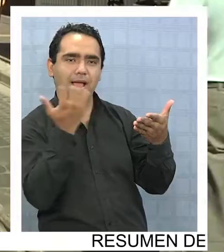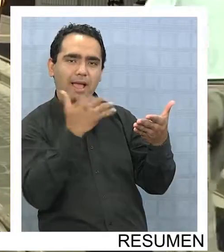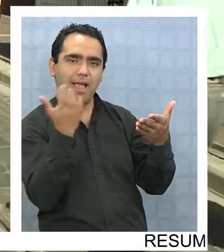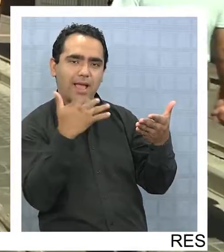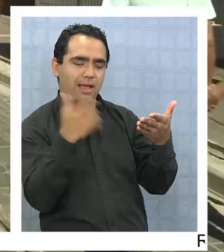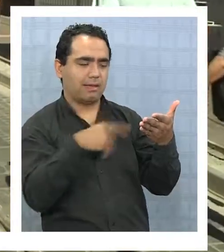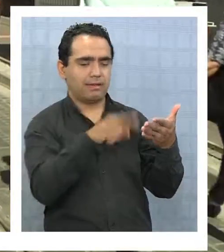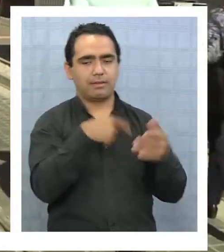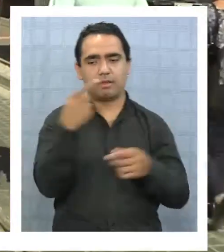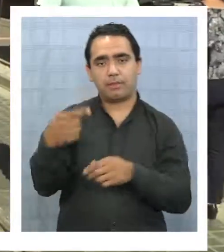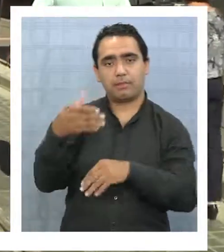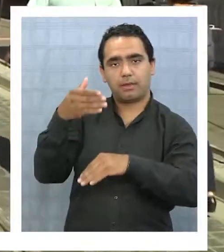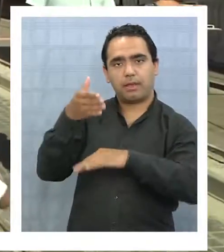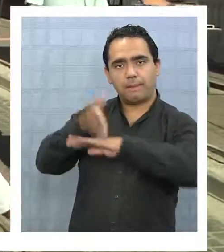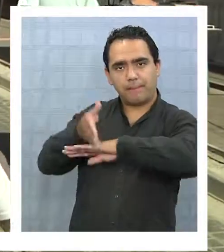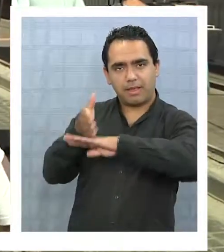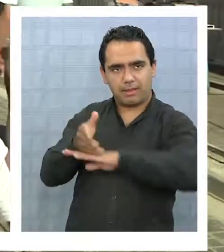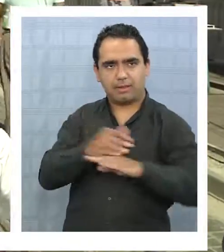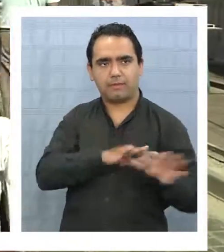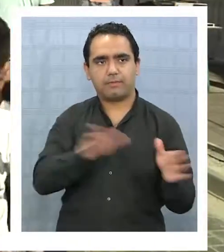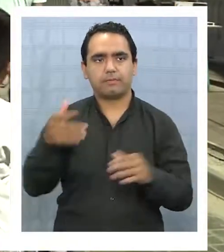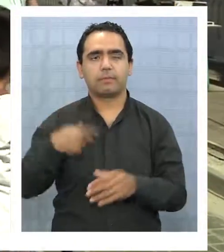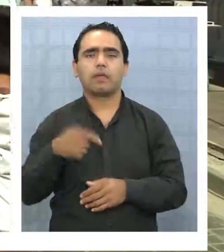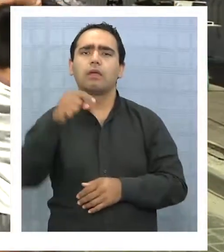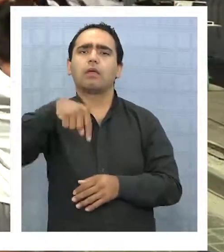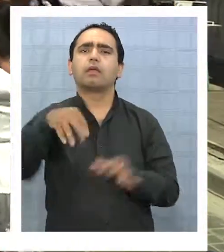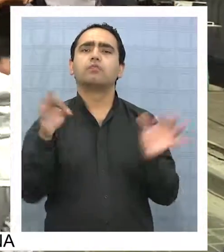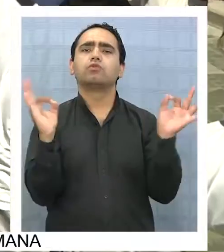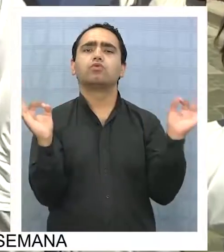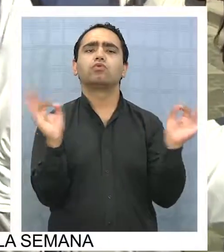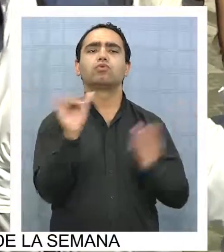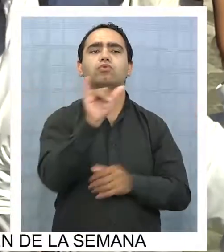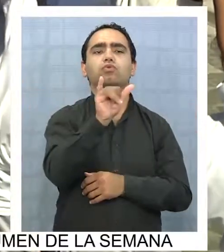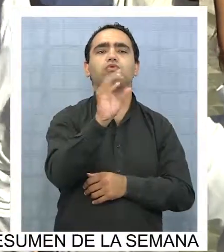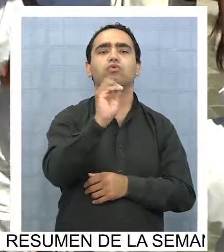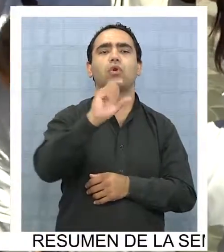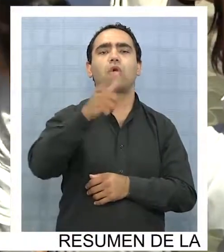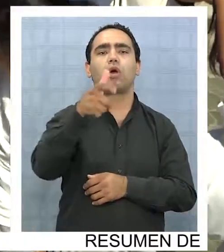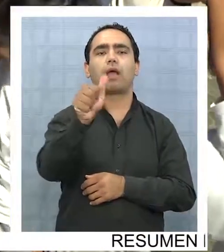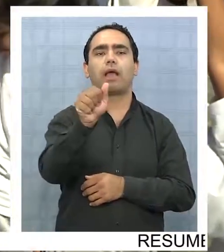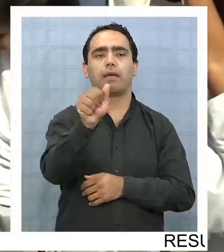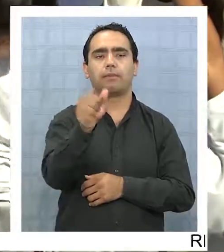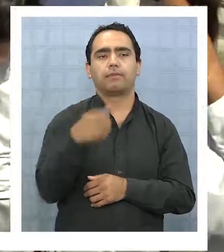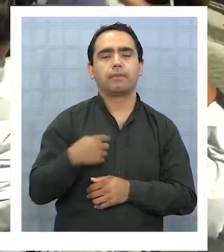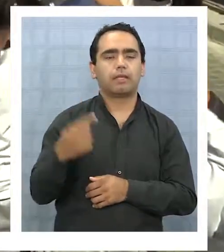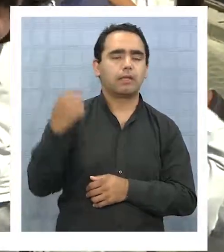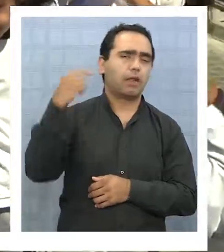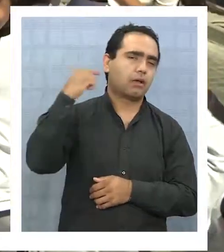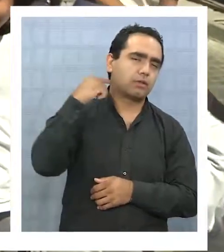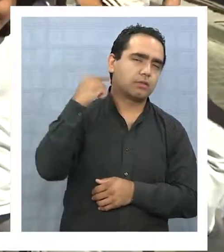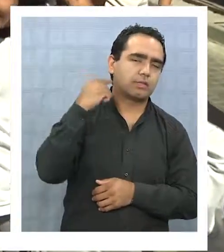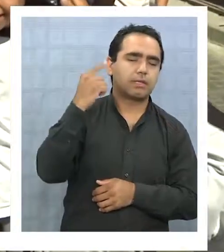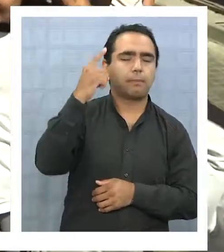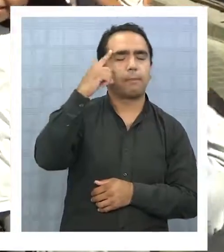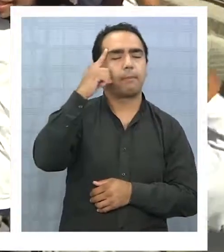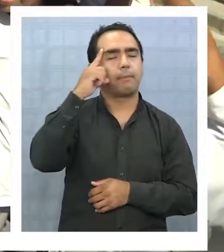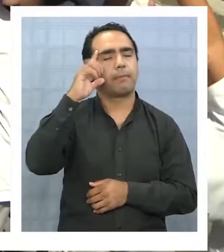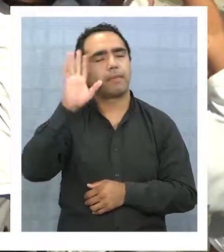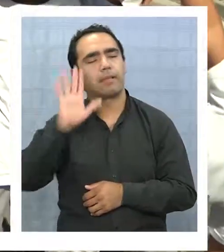madera. Participaron específicamente en una presentación de yoga, el cual desarrollaron por el área de yoga la conciencia meditativa,